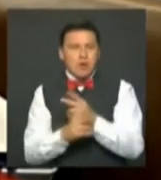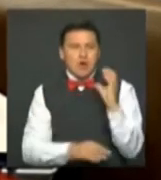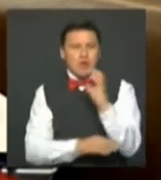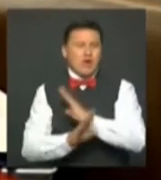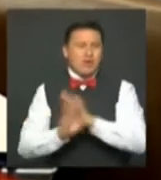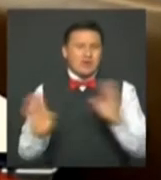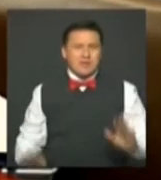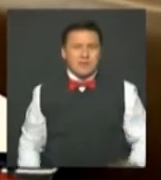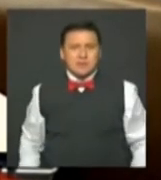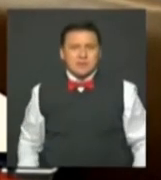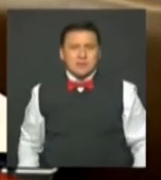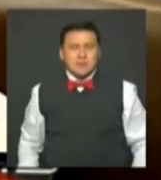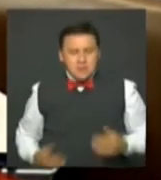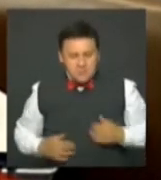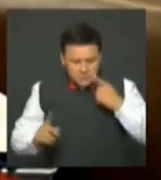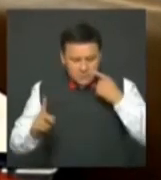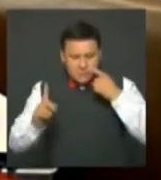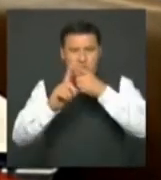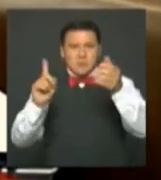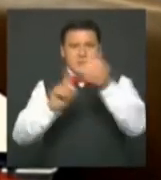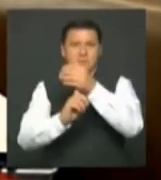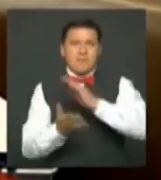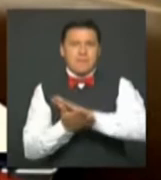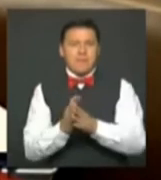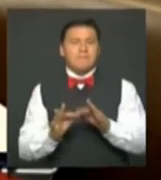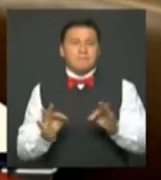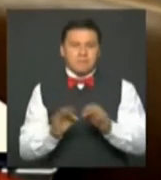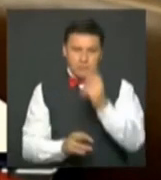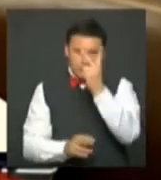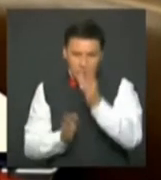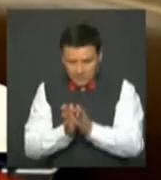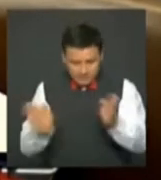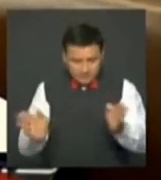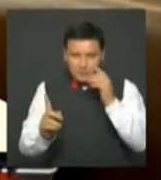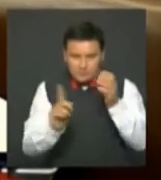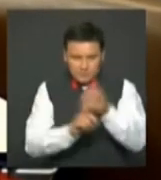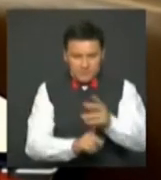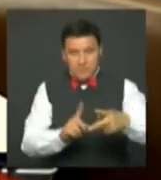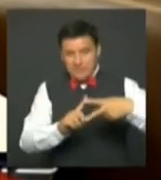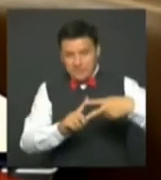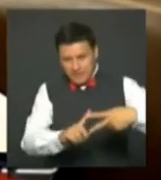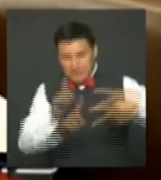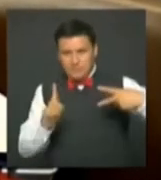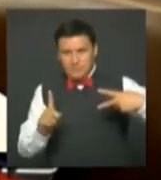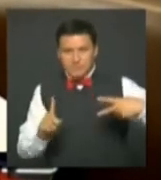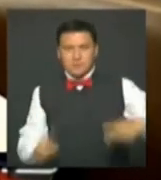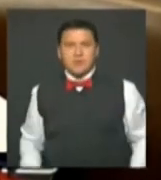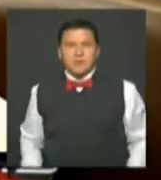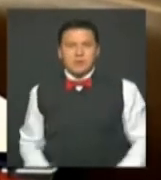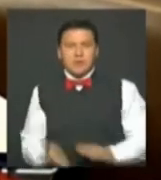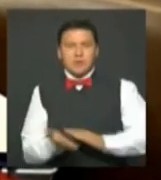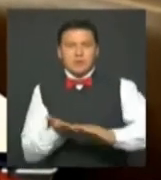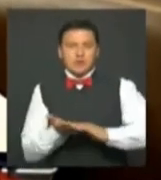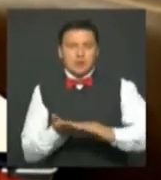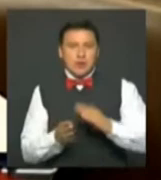Para alcanzar la paz, tenemos que por lo menos avanzar en dos caminos. El primero de ellos, la solución de los